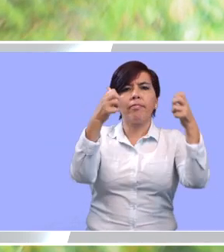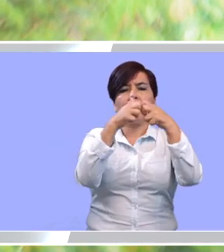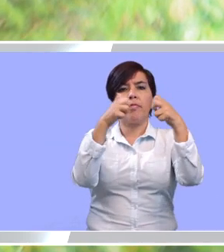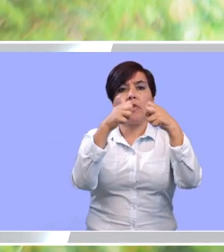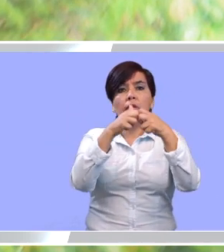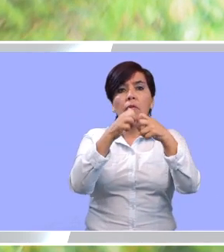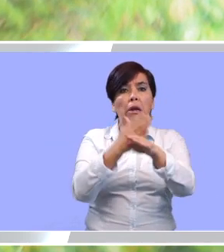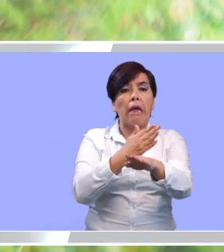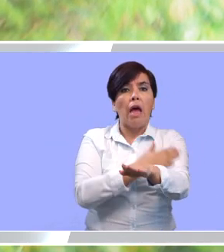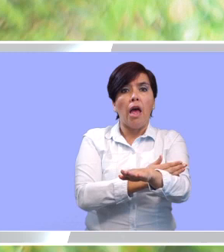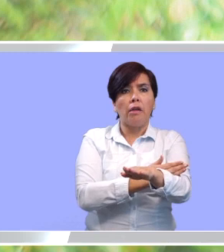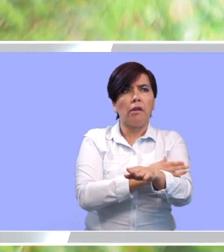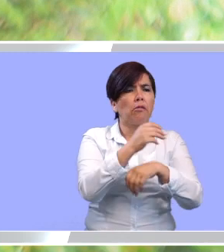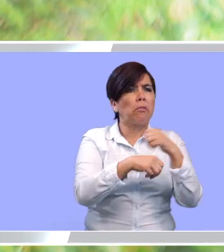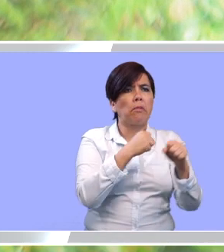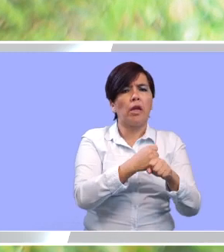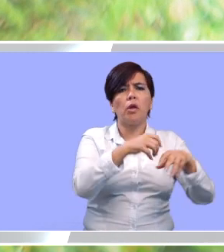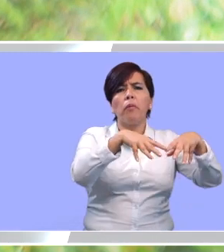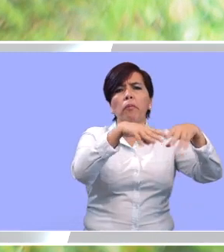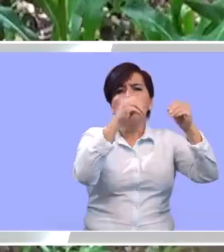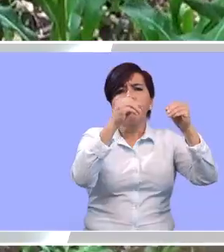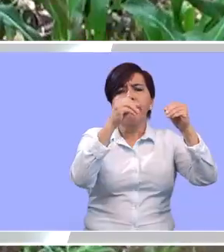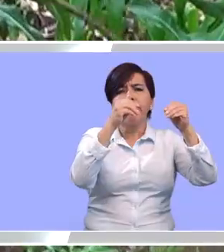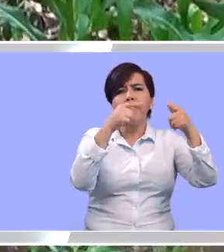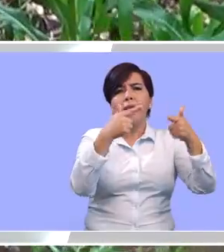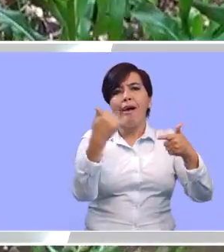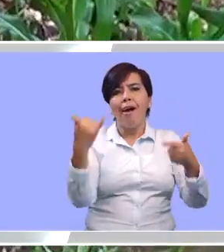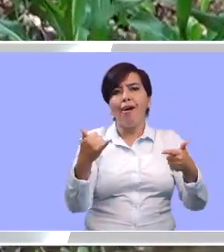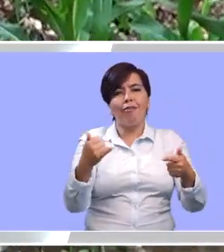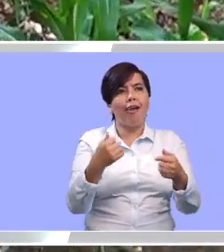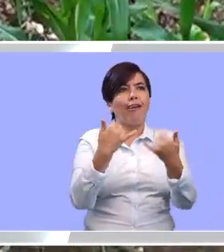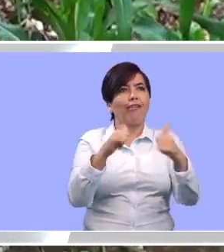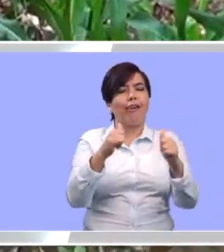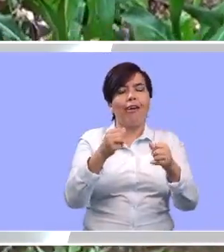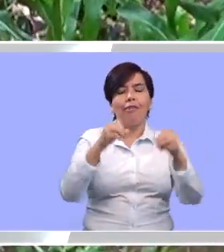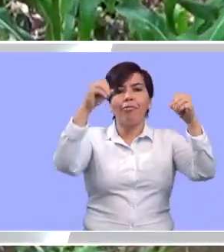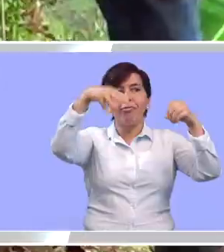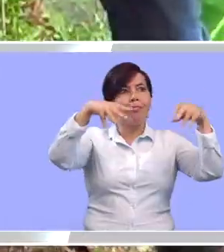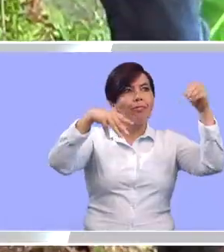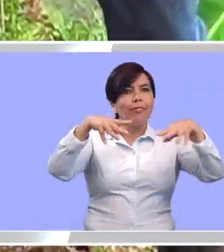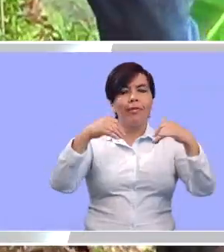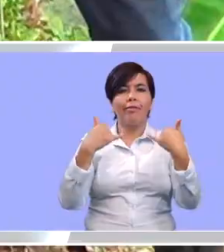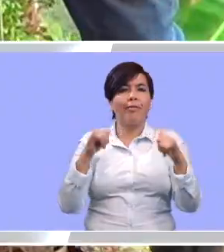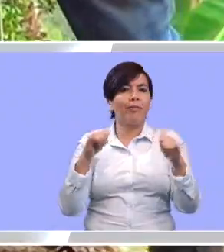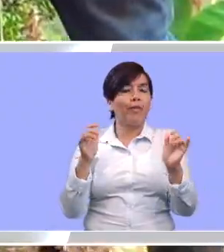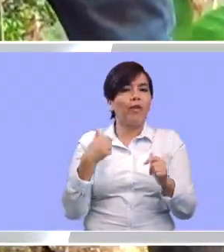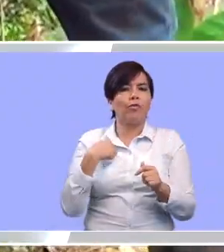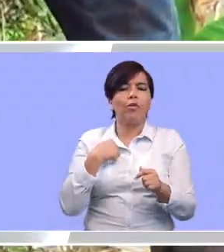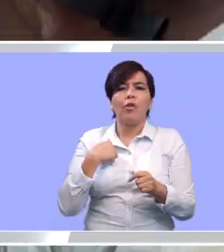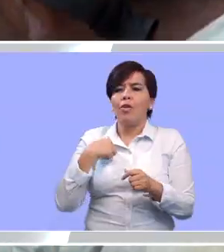energía porque llevan muchos años sin él y siempre lo han admirado desde un principio que han vivido acá.